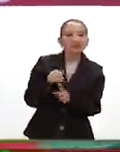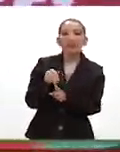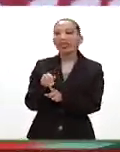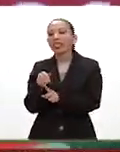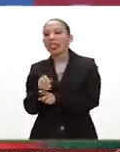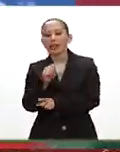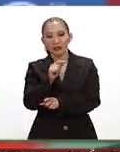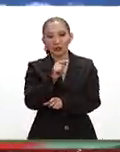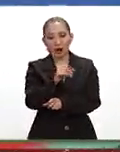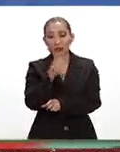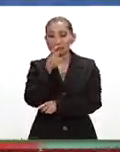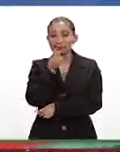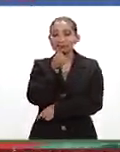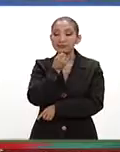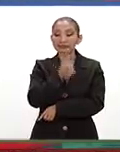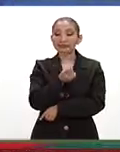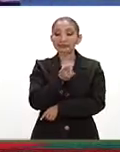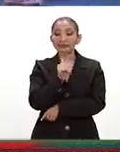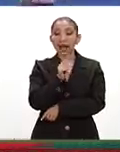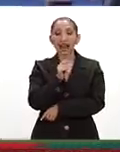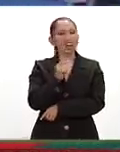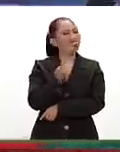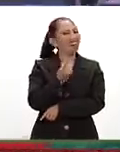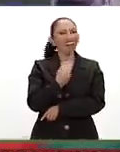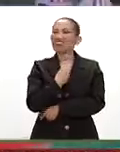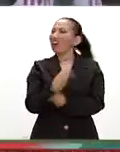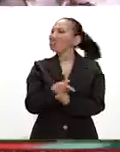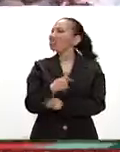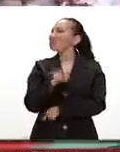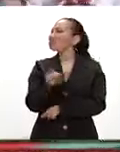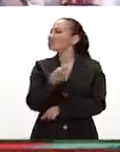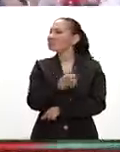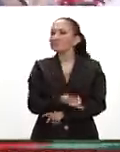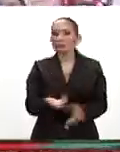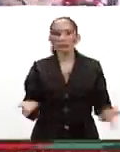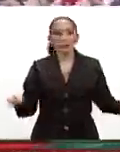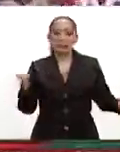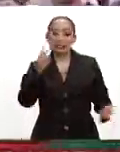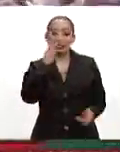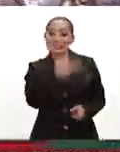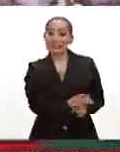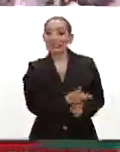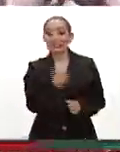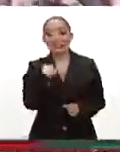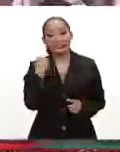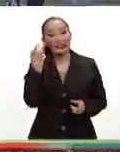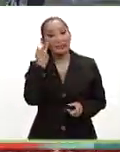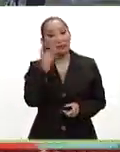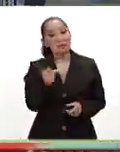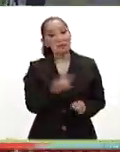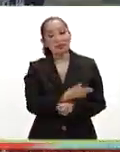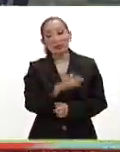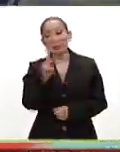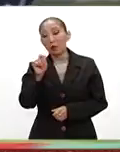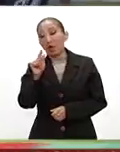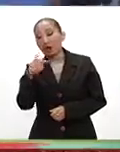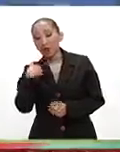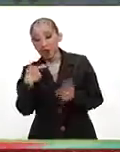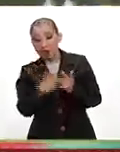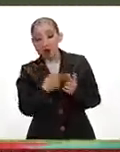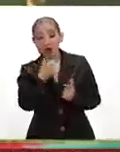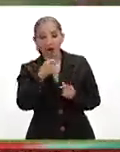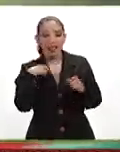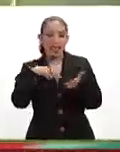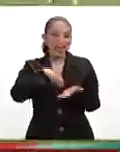mismo Tuca Ferretti, termina diciendo Alan, ¿quién? Alan, ¿qué? Bueno, pues una situación en la que vamos a ver qué es lo que sucede, si Pulido marca gol, por supuesto,